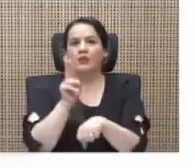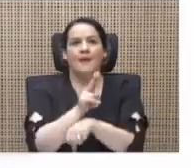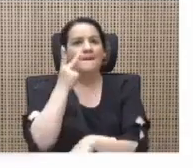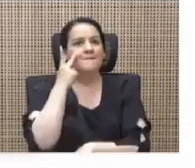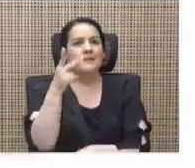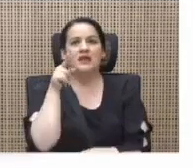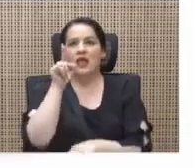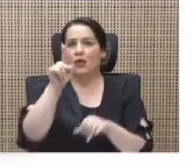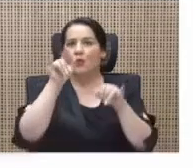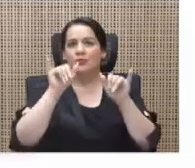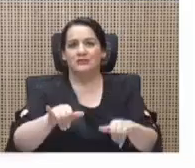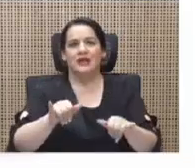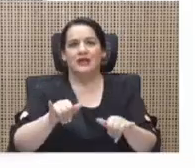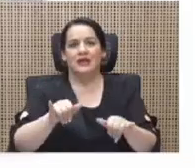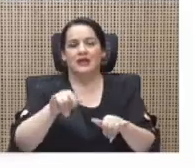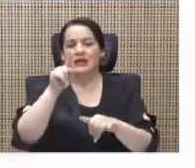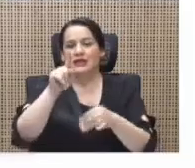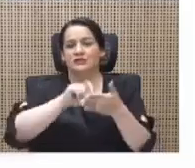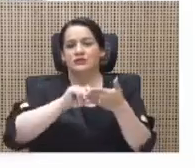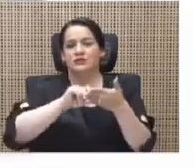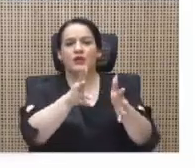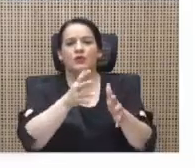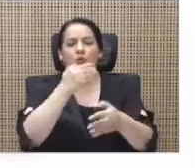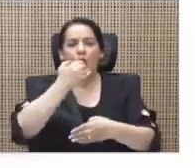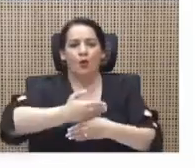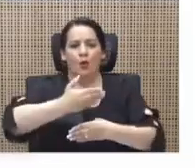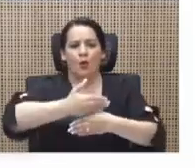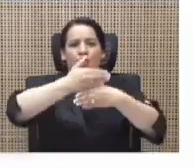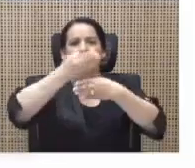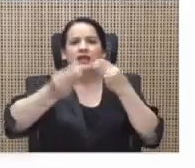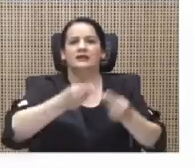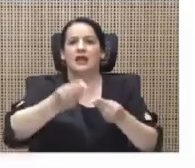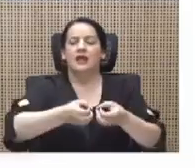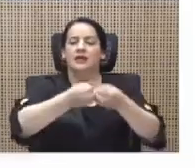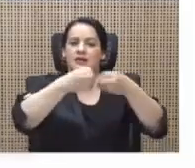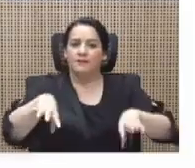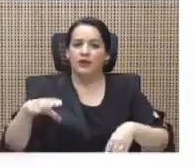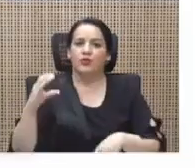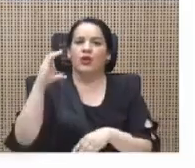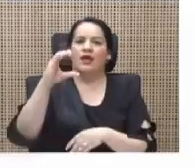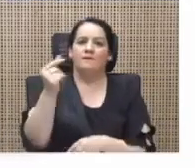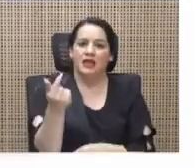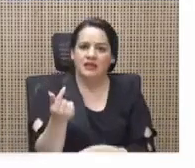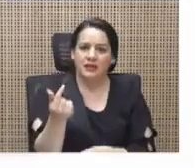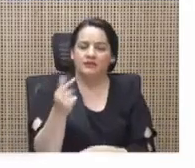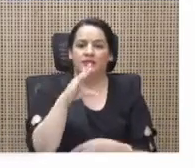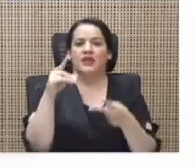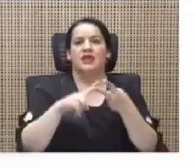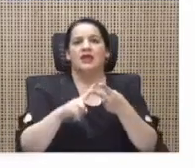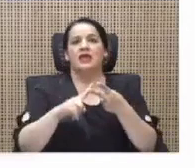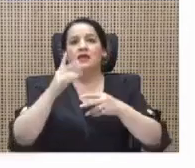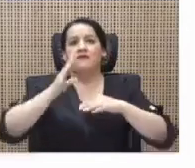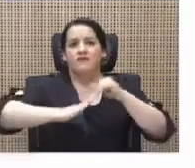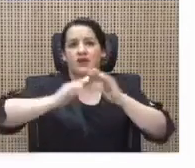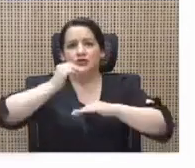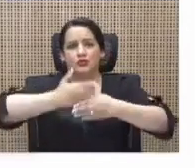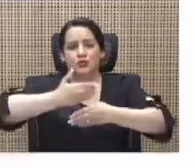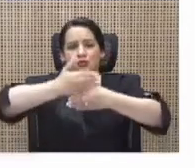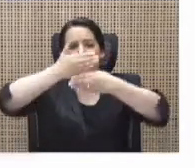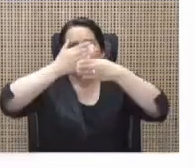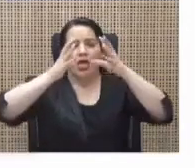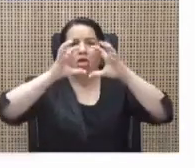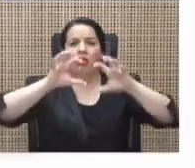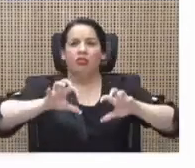la escuela. El abandono de las obras que provoca, bueno, que se pierda lo invertido, la infraestructura se está deteriorando, miren los pozos